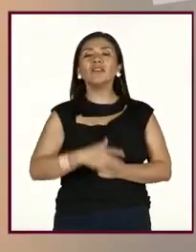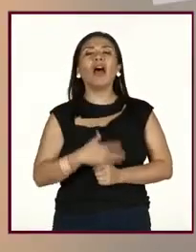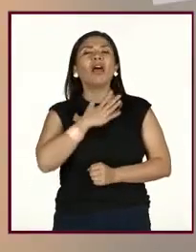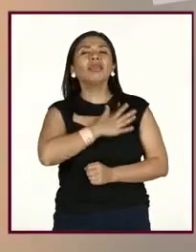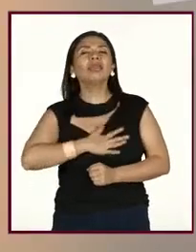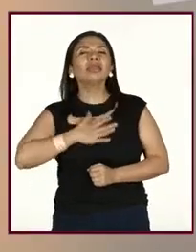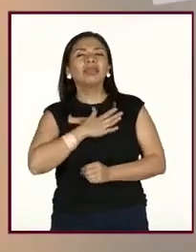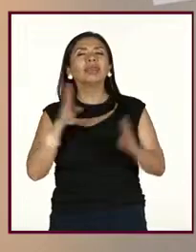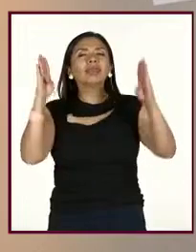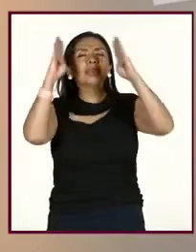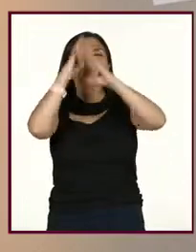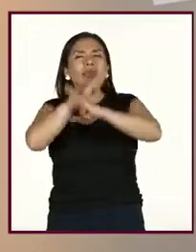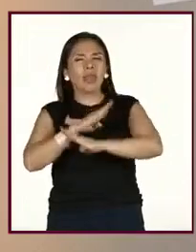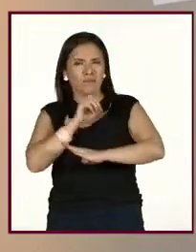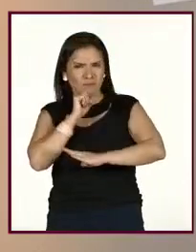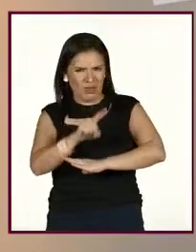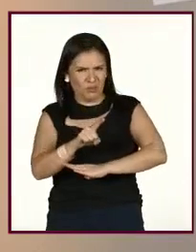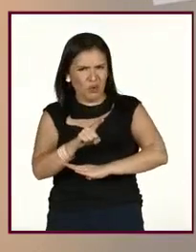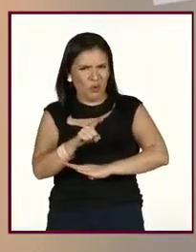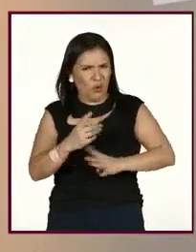forma parte del autocuidado?